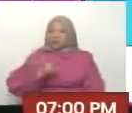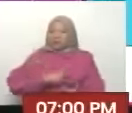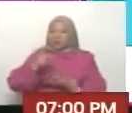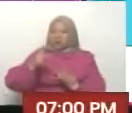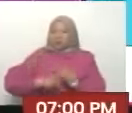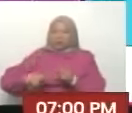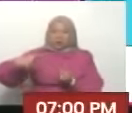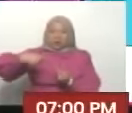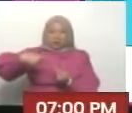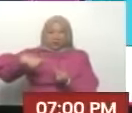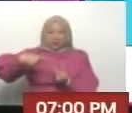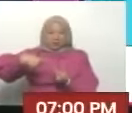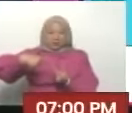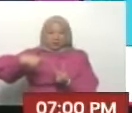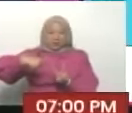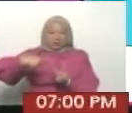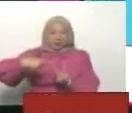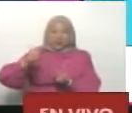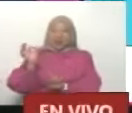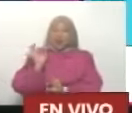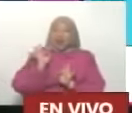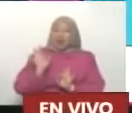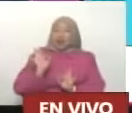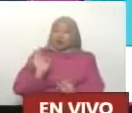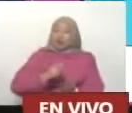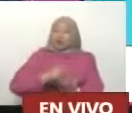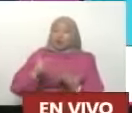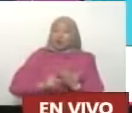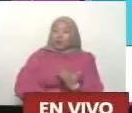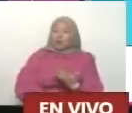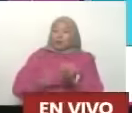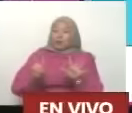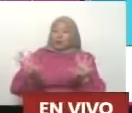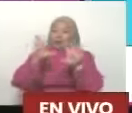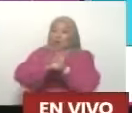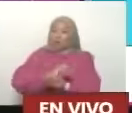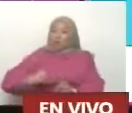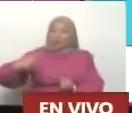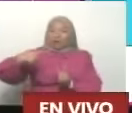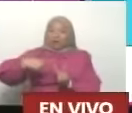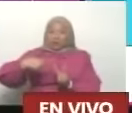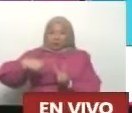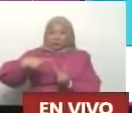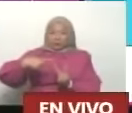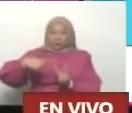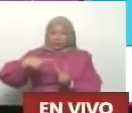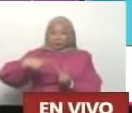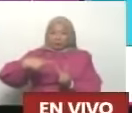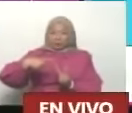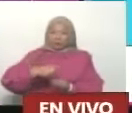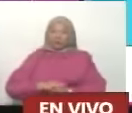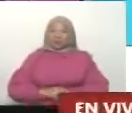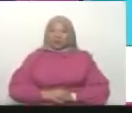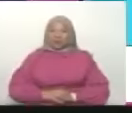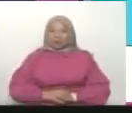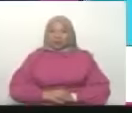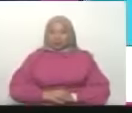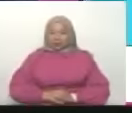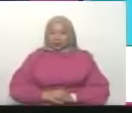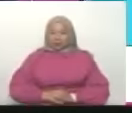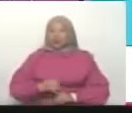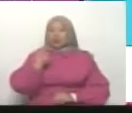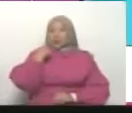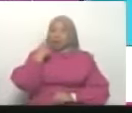Televisión. El único programa puntual de la Televisión Venezolana que es visto por